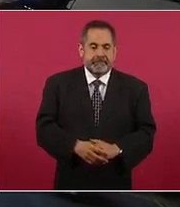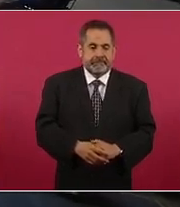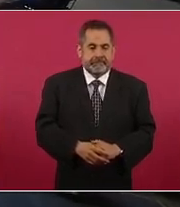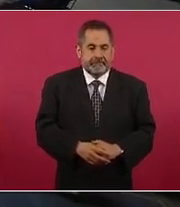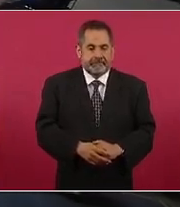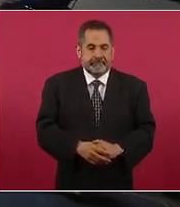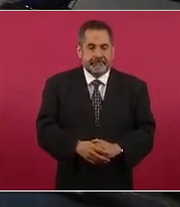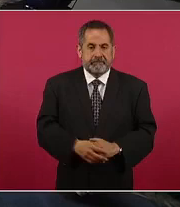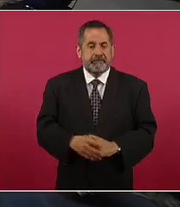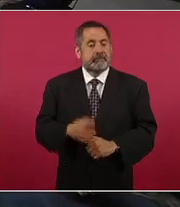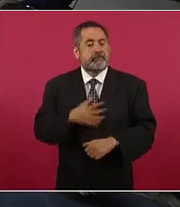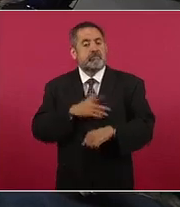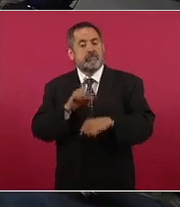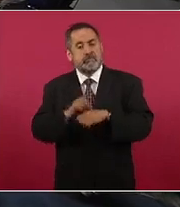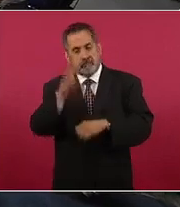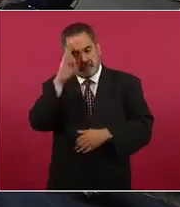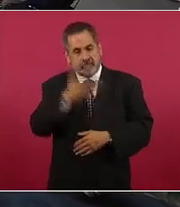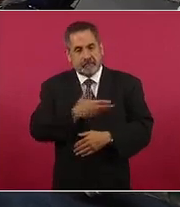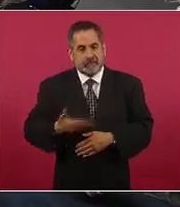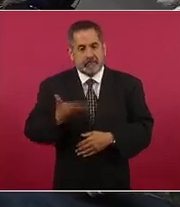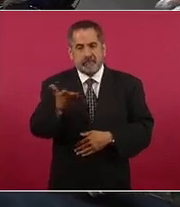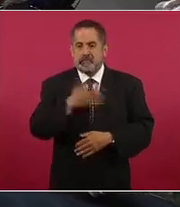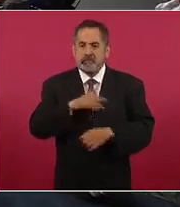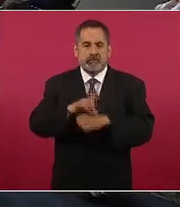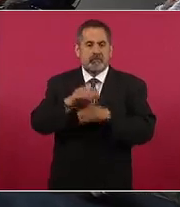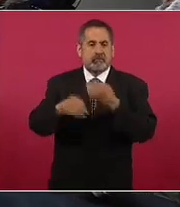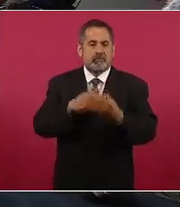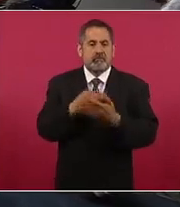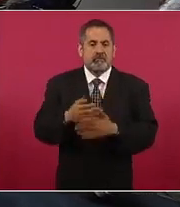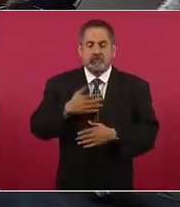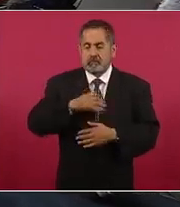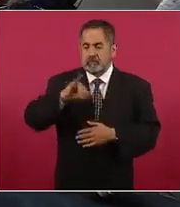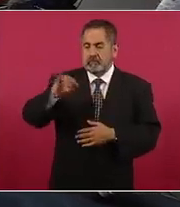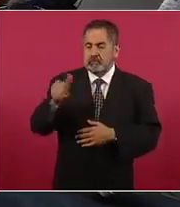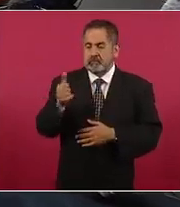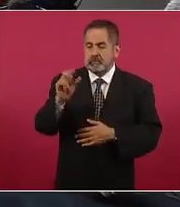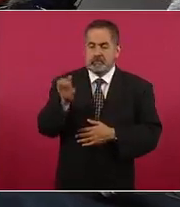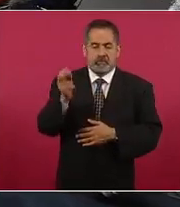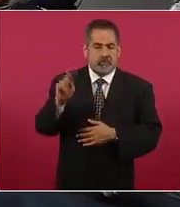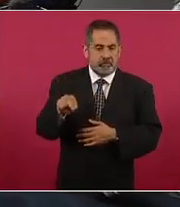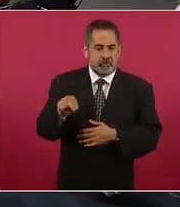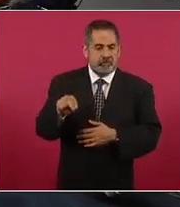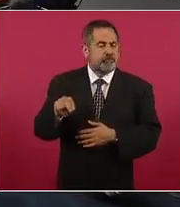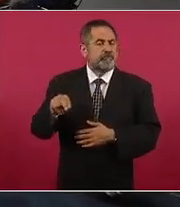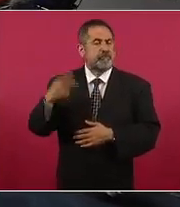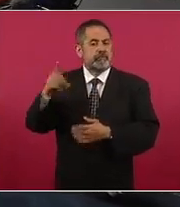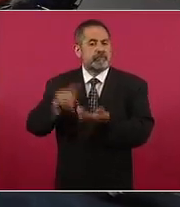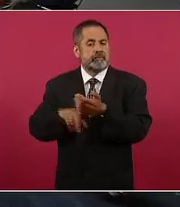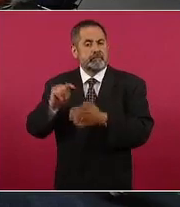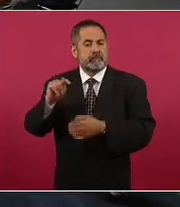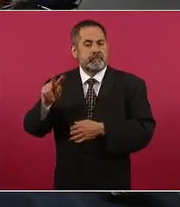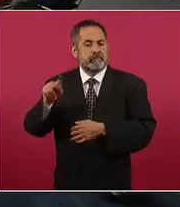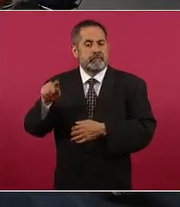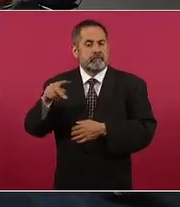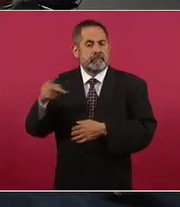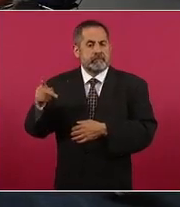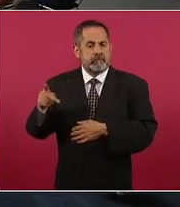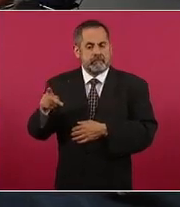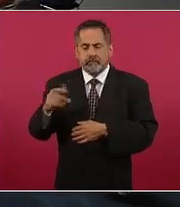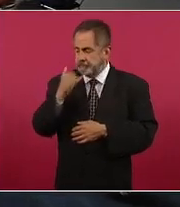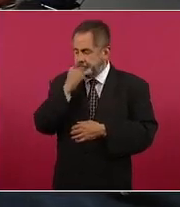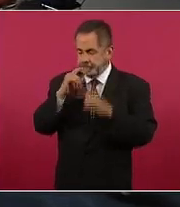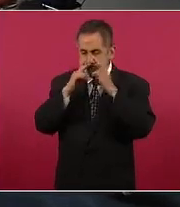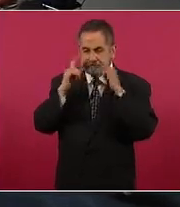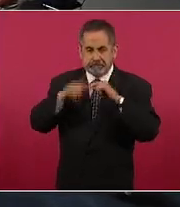buenos días señor presidente buenos días a todos John Homan de Audisera la televisora si puedo quitar esto para